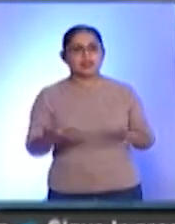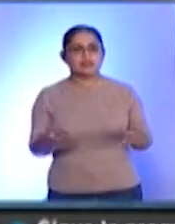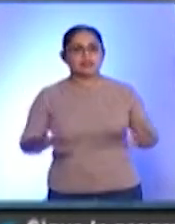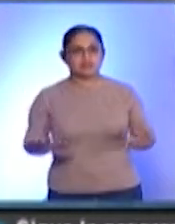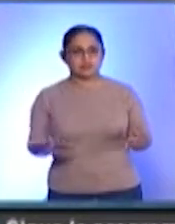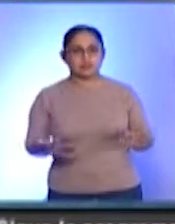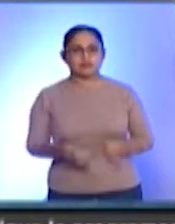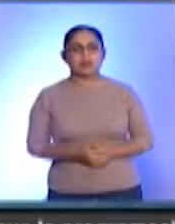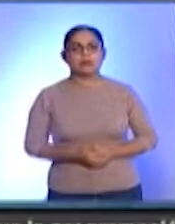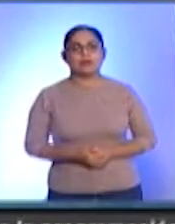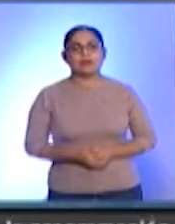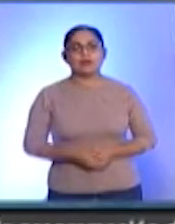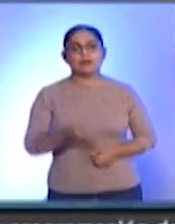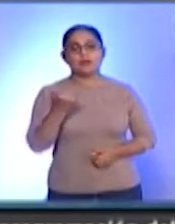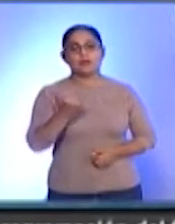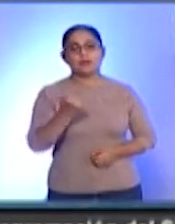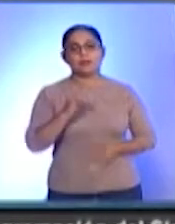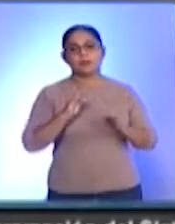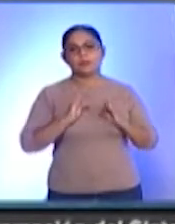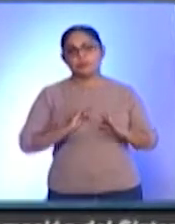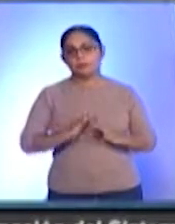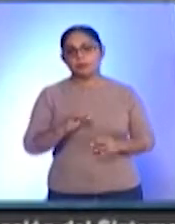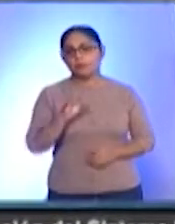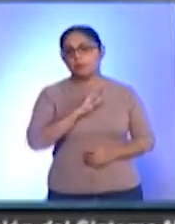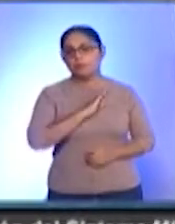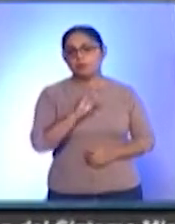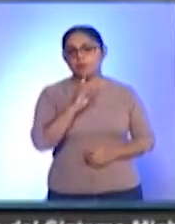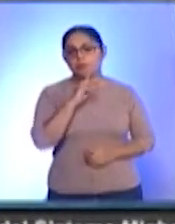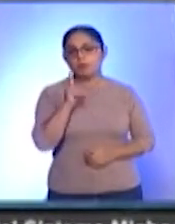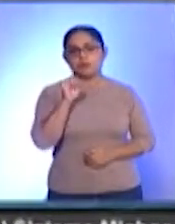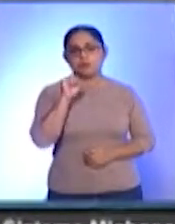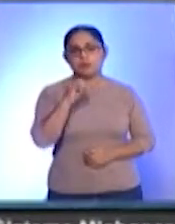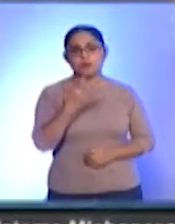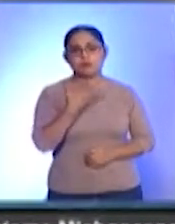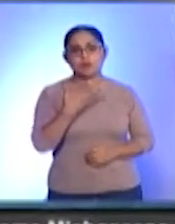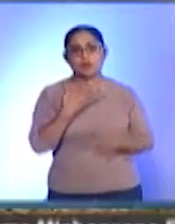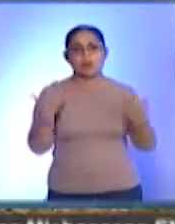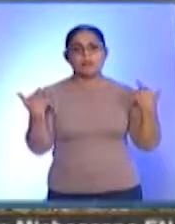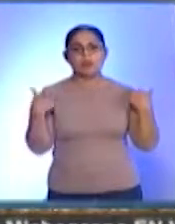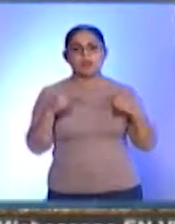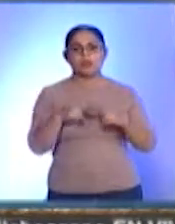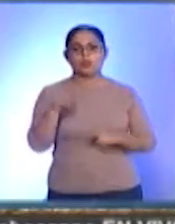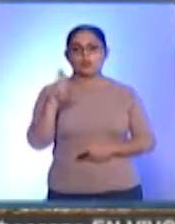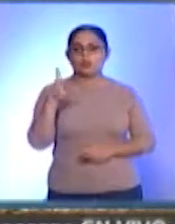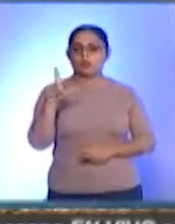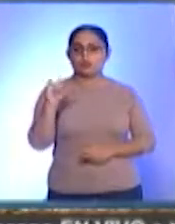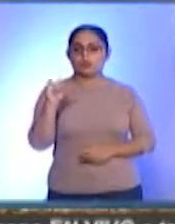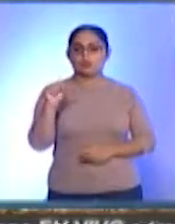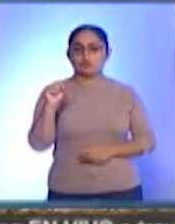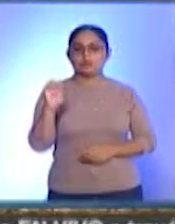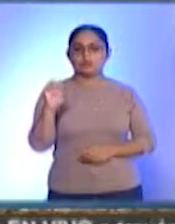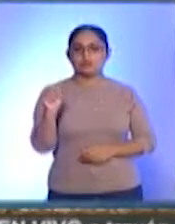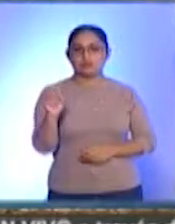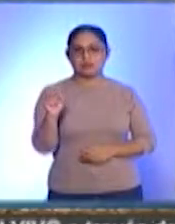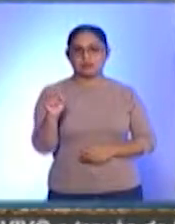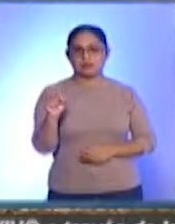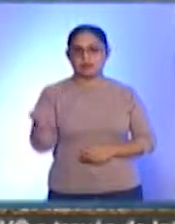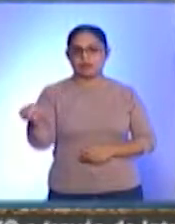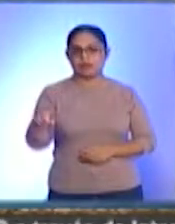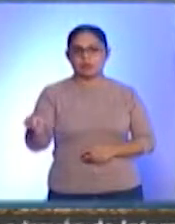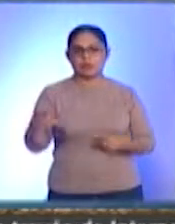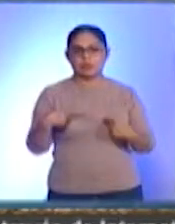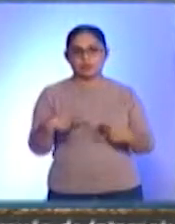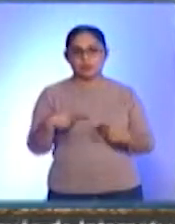y afortunadamente pudimos contar o encontrar a Maestro Ulises y el Cuerpo Académico de la UIM, también a Ismael